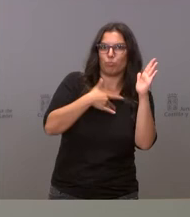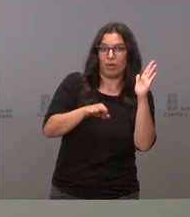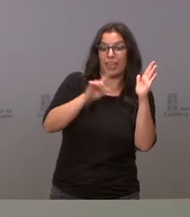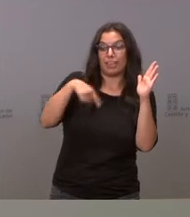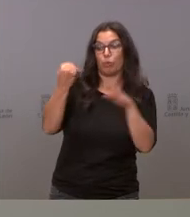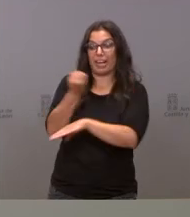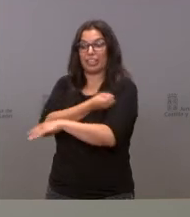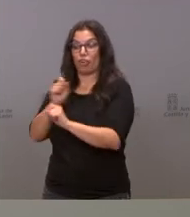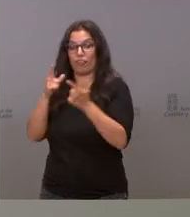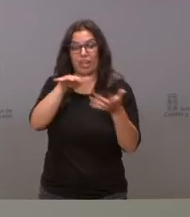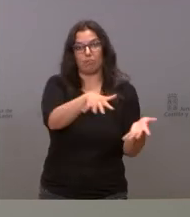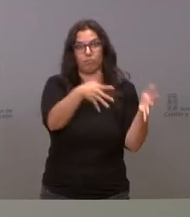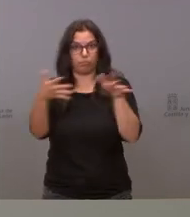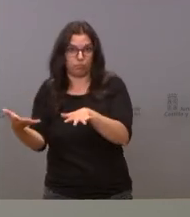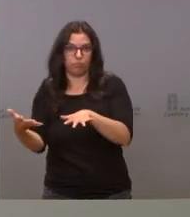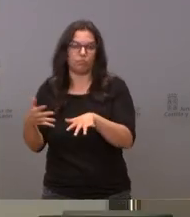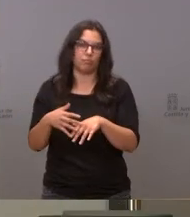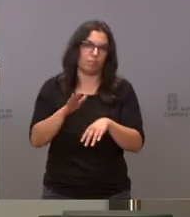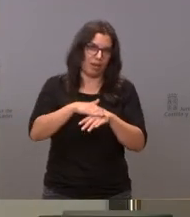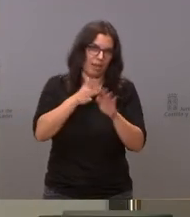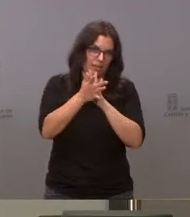para acotar un poco más la información